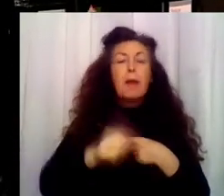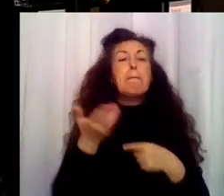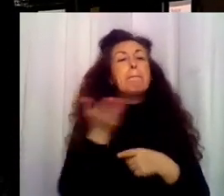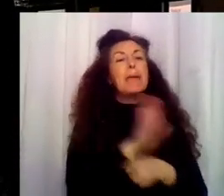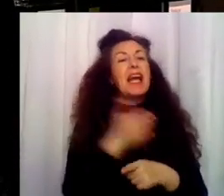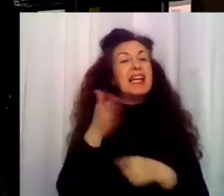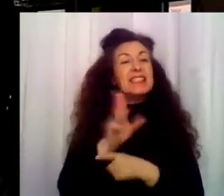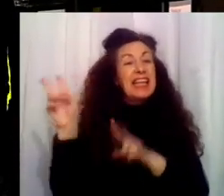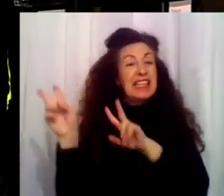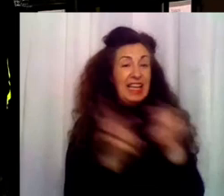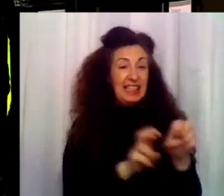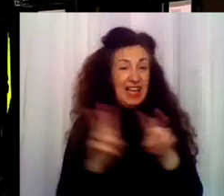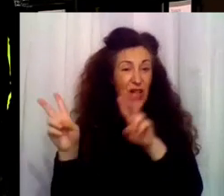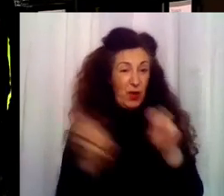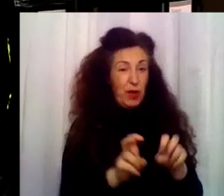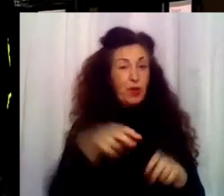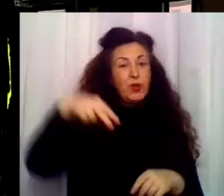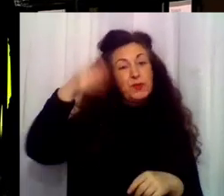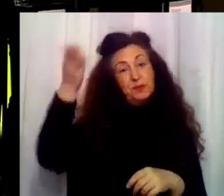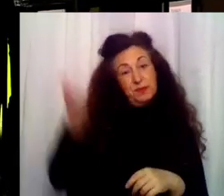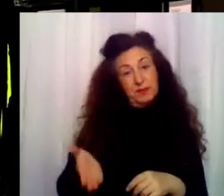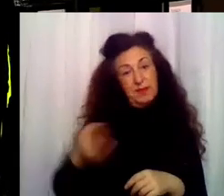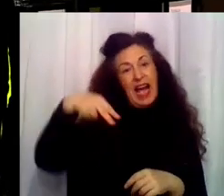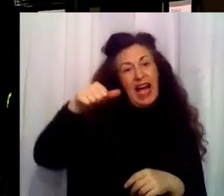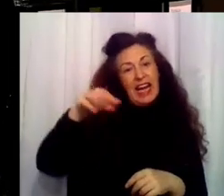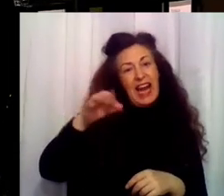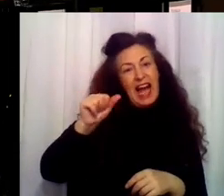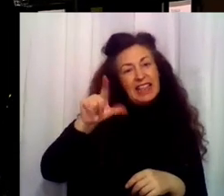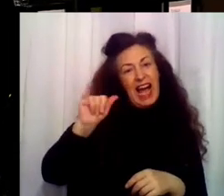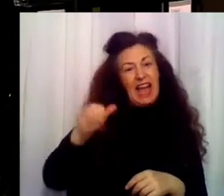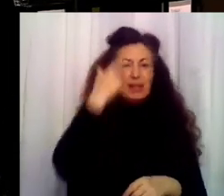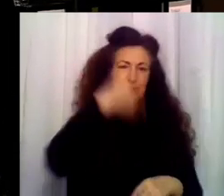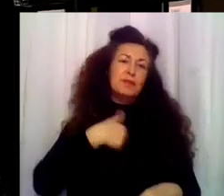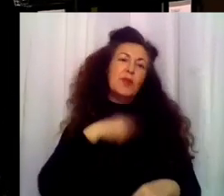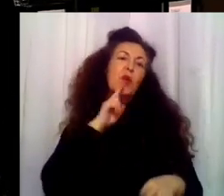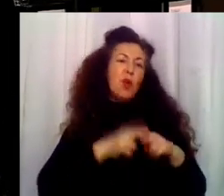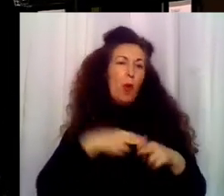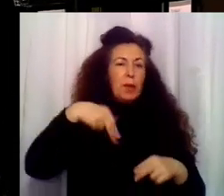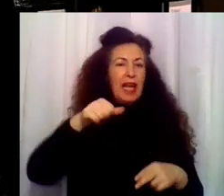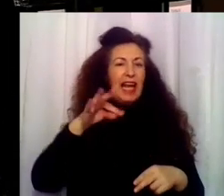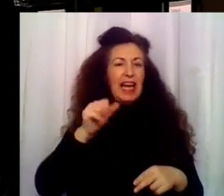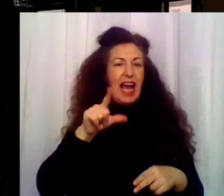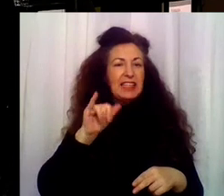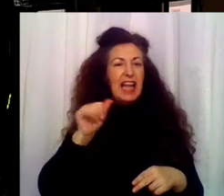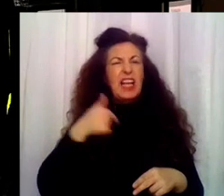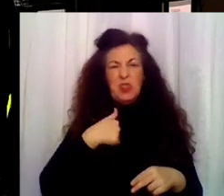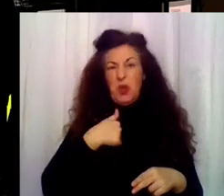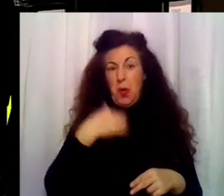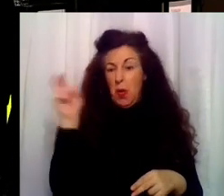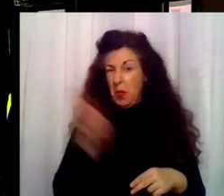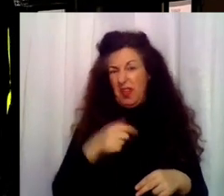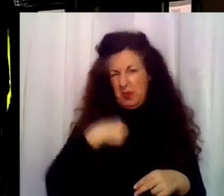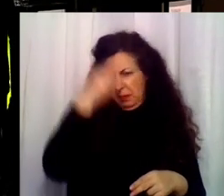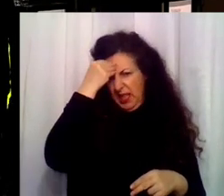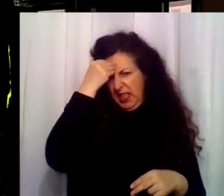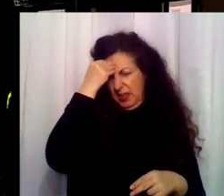nuevos. Natalia, adelante. Hola. Me llamo Natalia Calvet y en realidad ha debido haber un error, porque nosotros